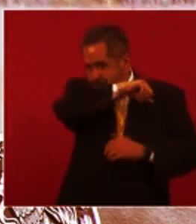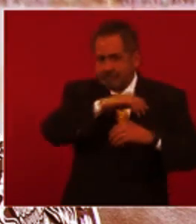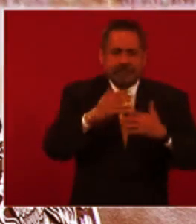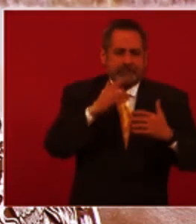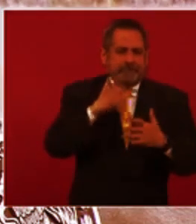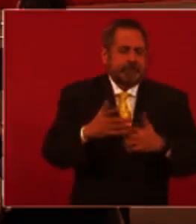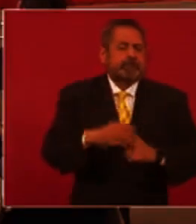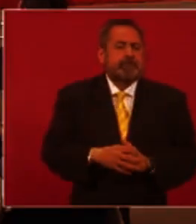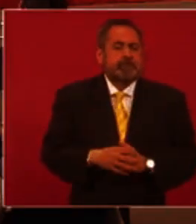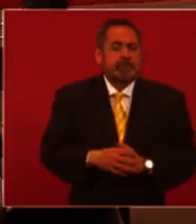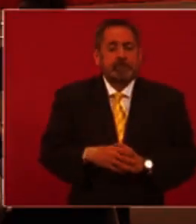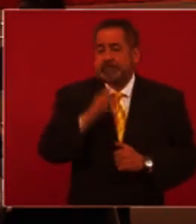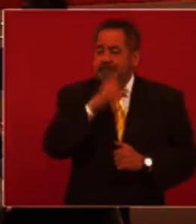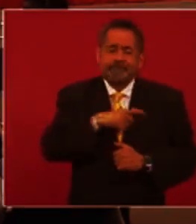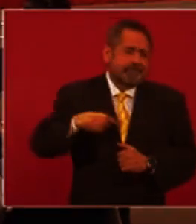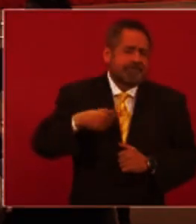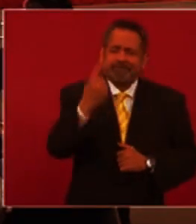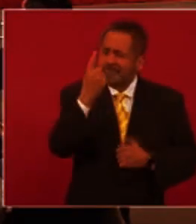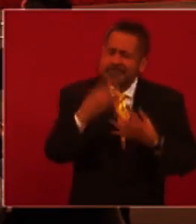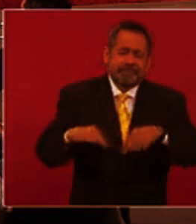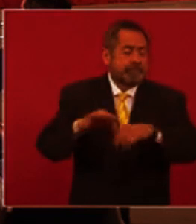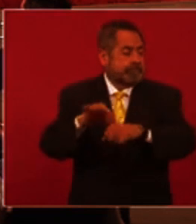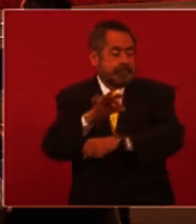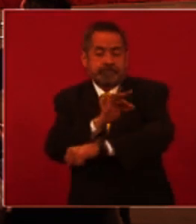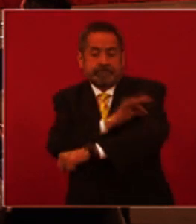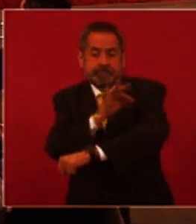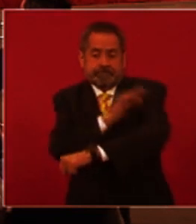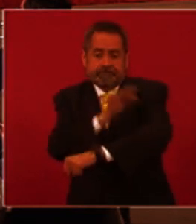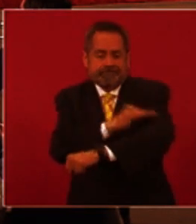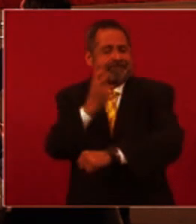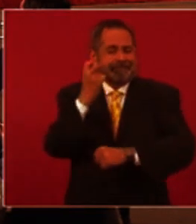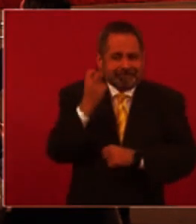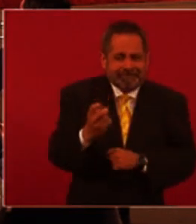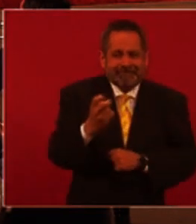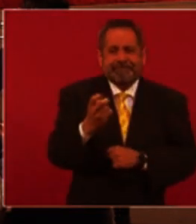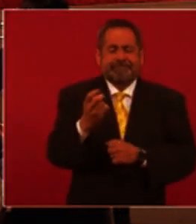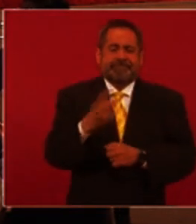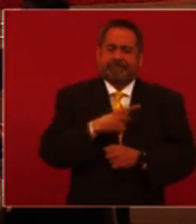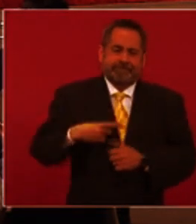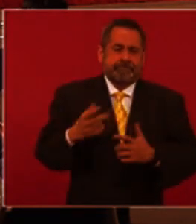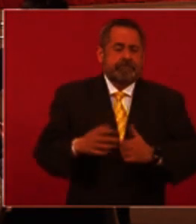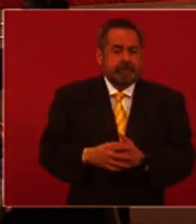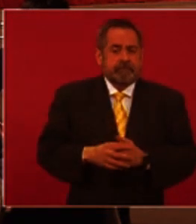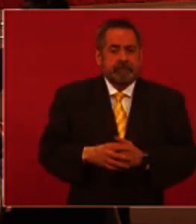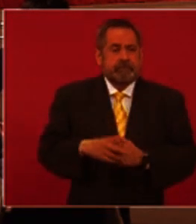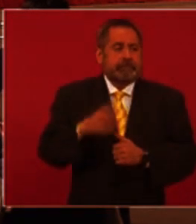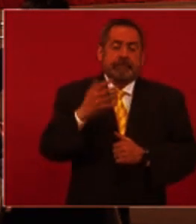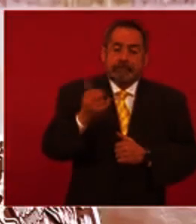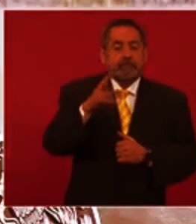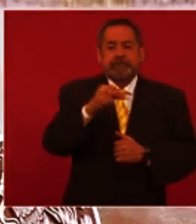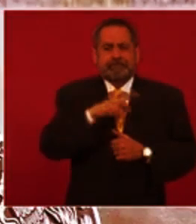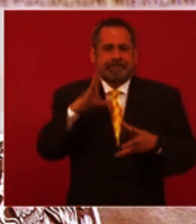También hay que vacunarse, lo más importante es vacunarse, insistimos, vacunarse. Y evitar aglomeraciones